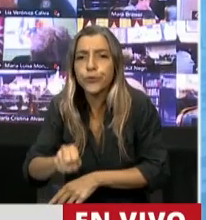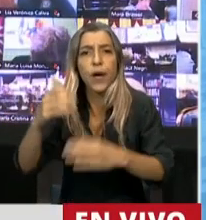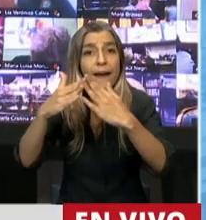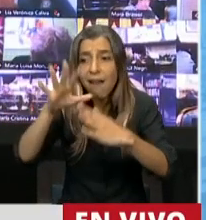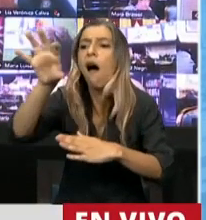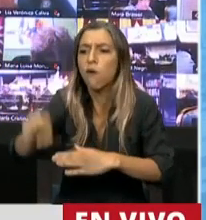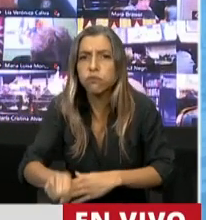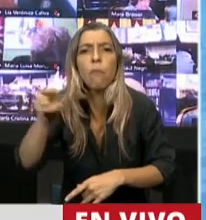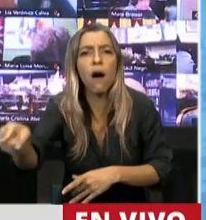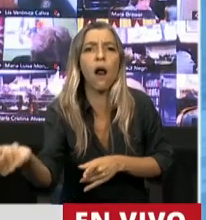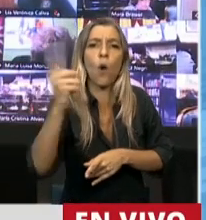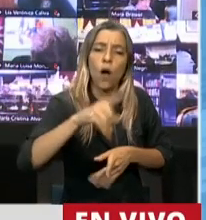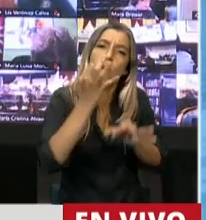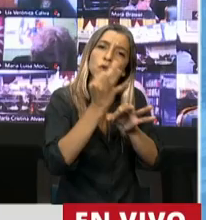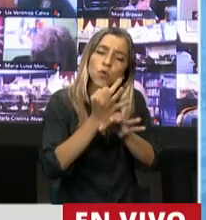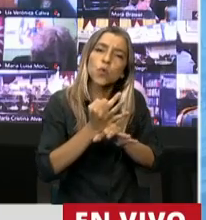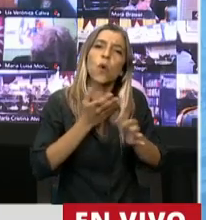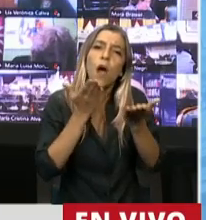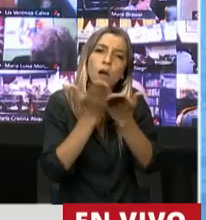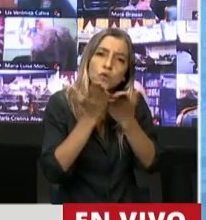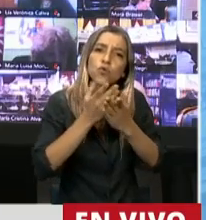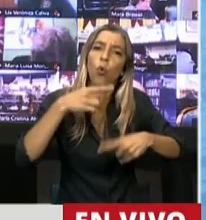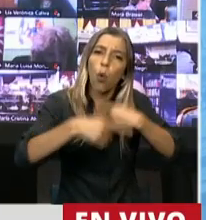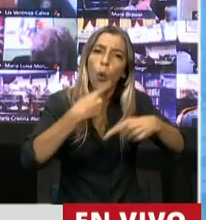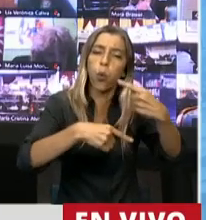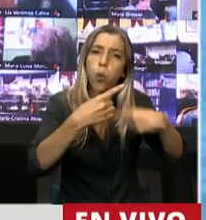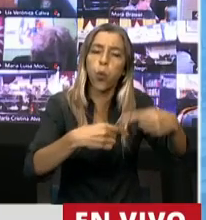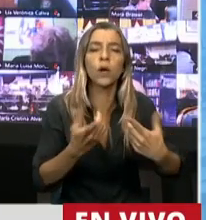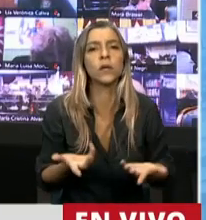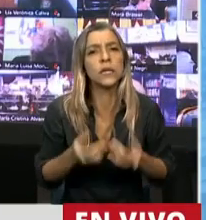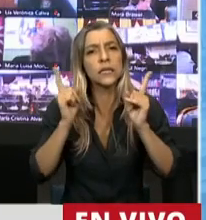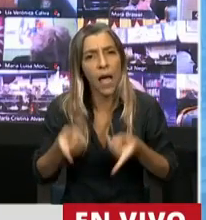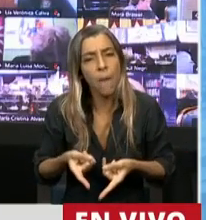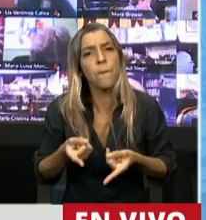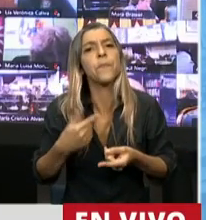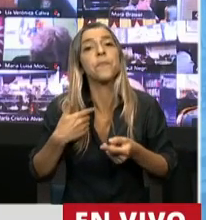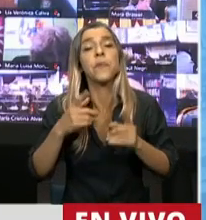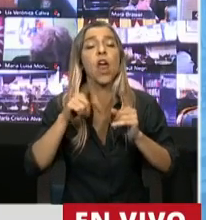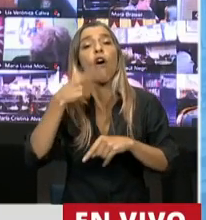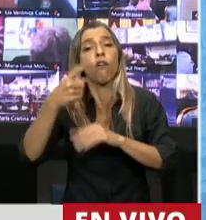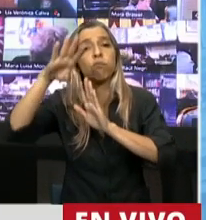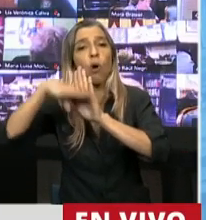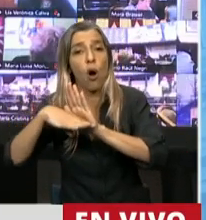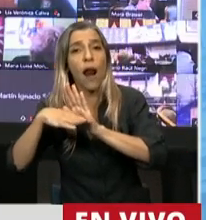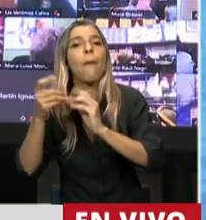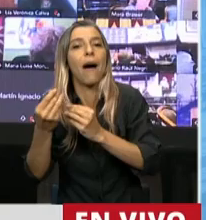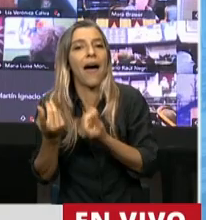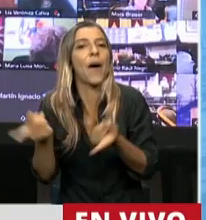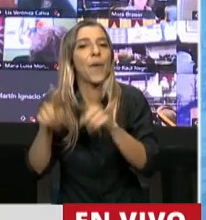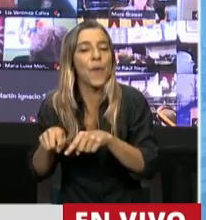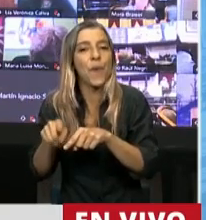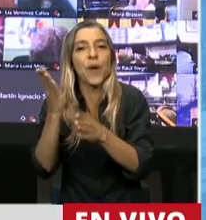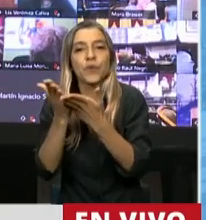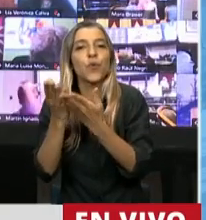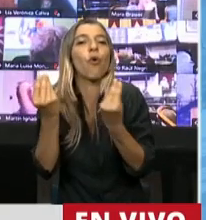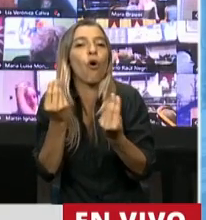Donde también se hizo un plan de Vuelvo a Estudiar virtual, como se llamó, donde el Estado